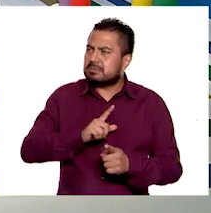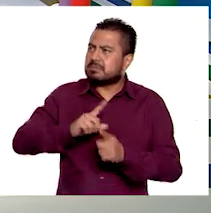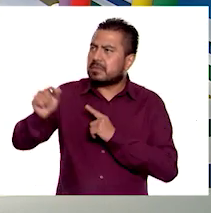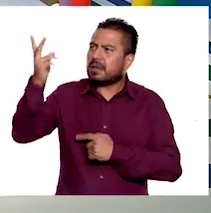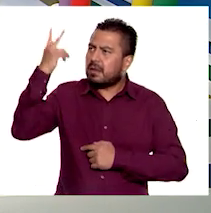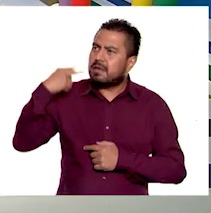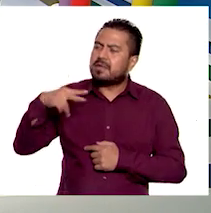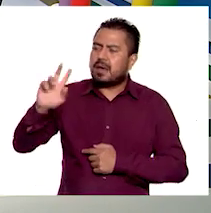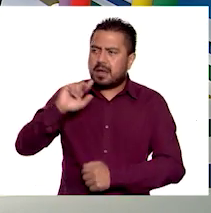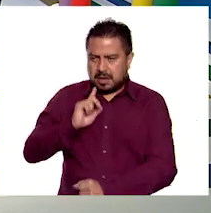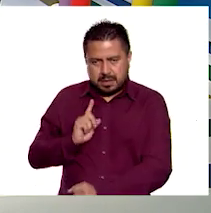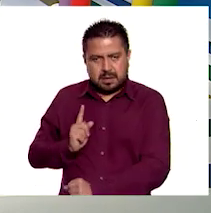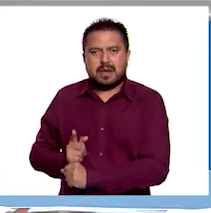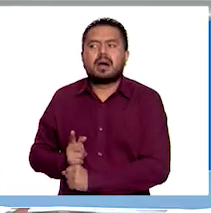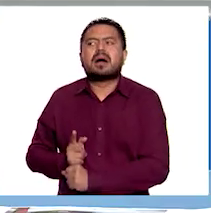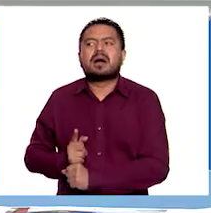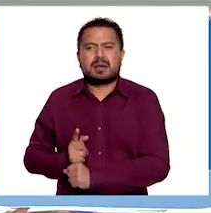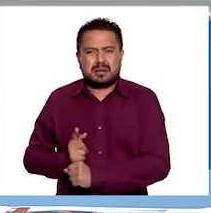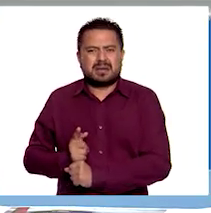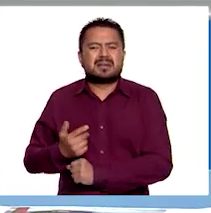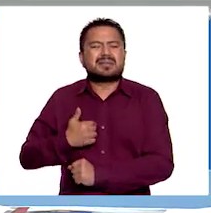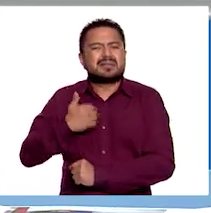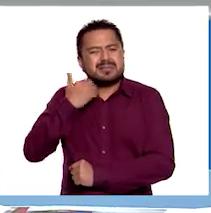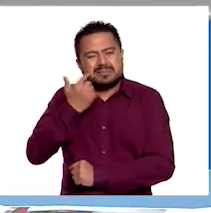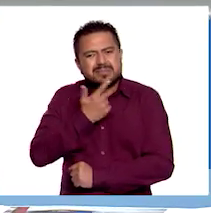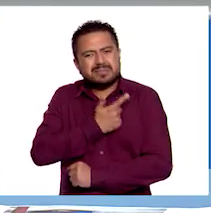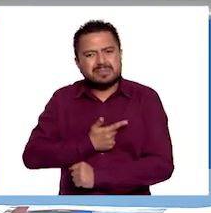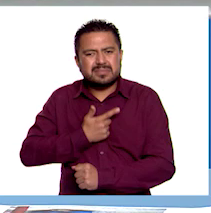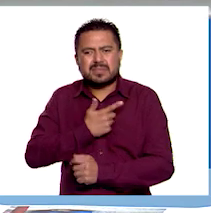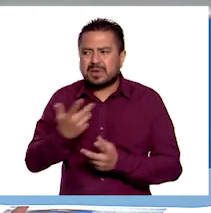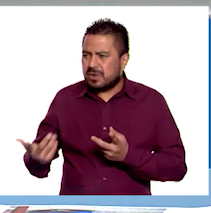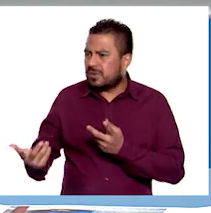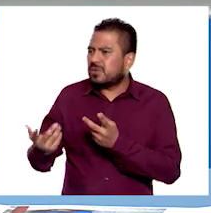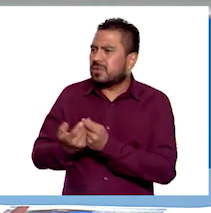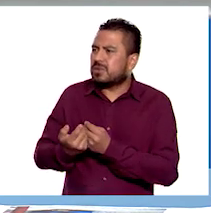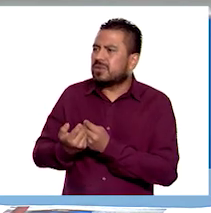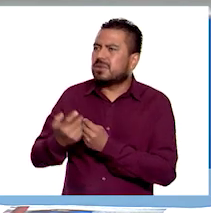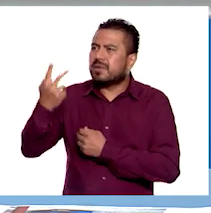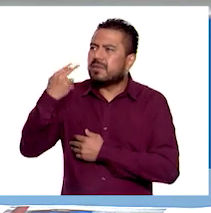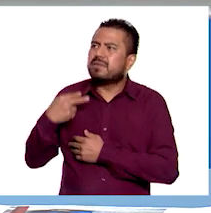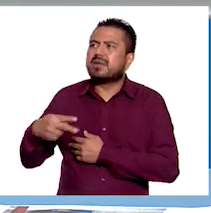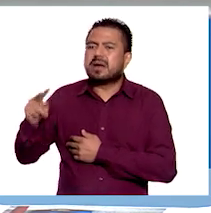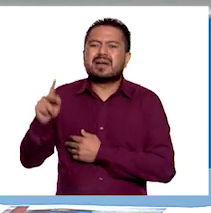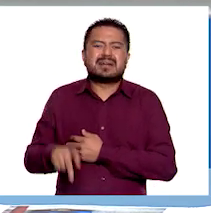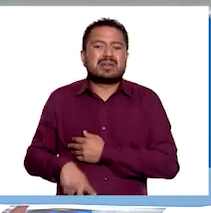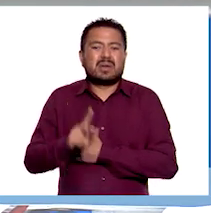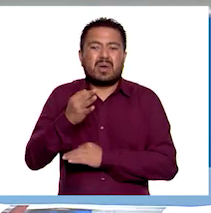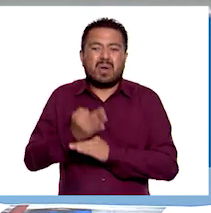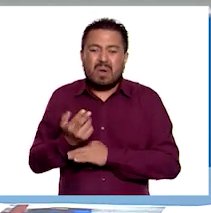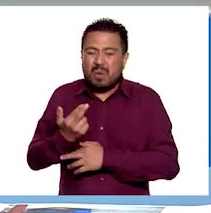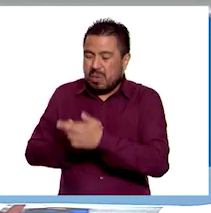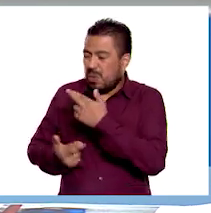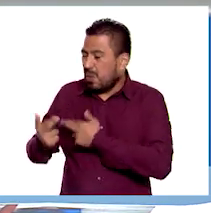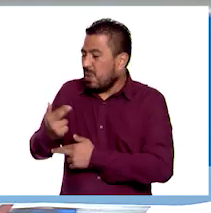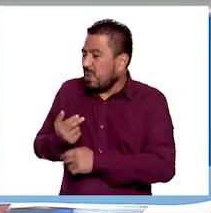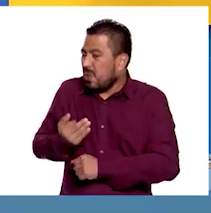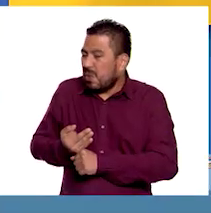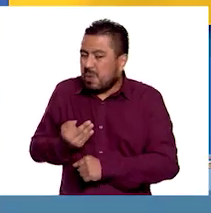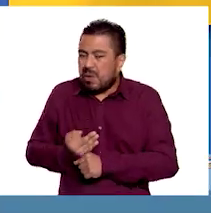de viaje. Ay, me hubiera gustado muchísimo acompañarlos, pero acabo de regresar.